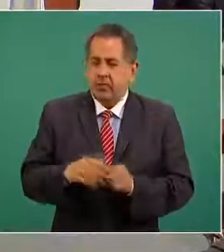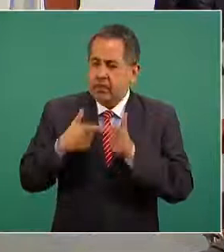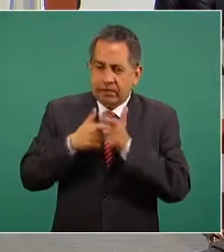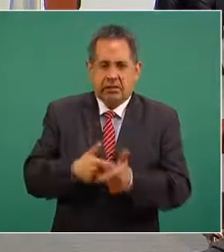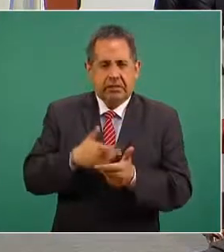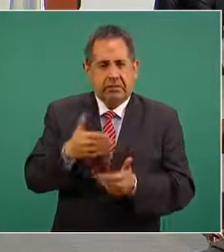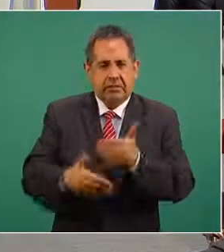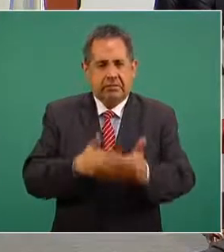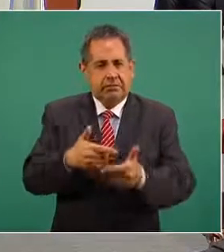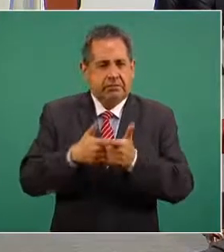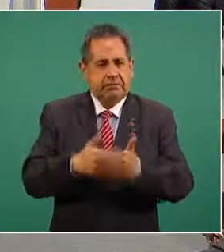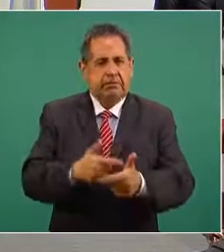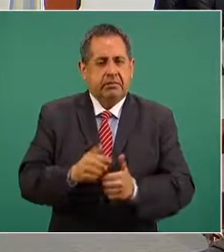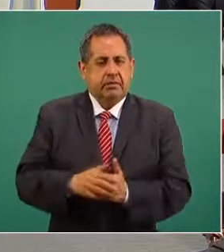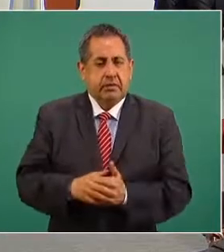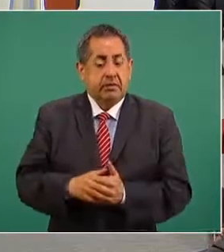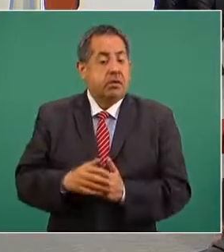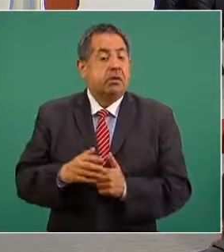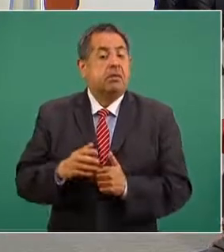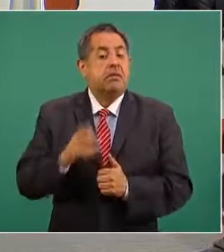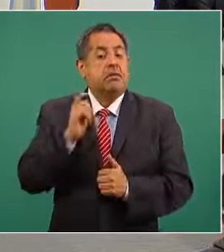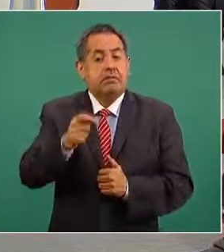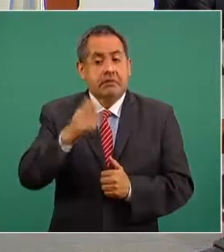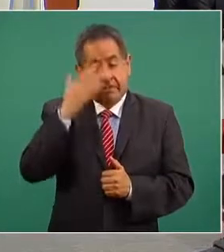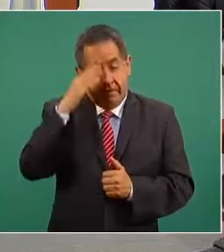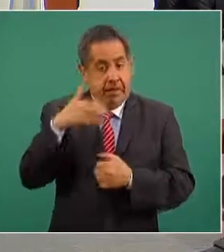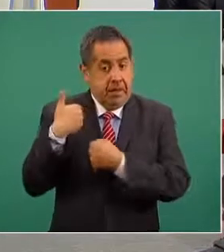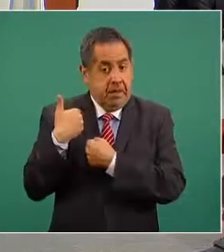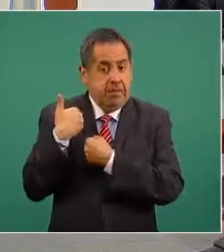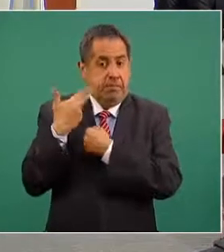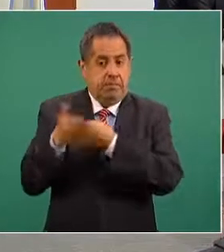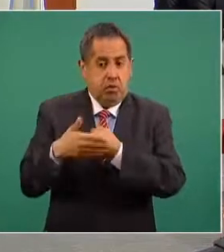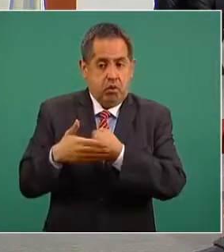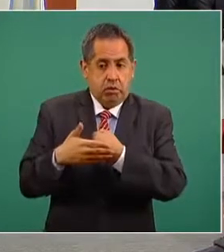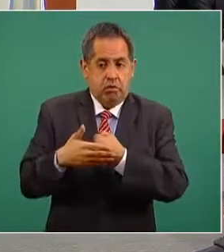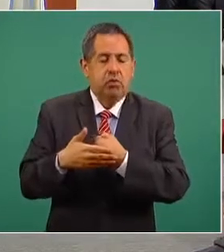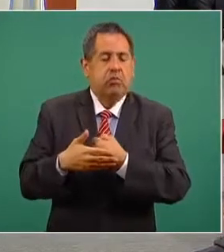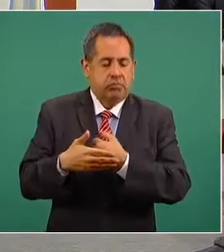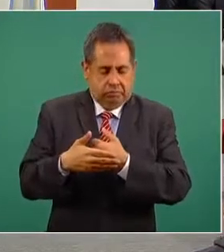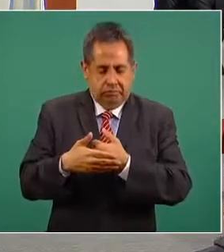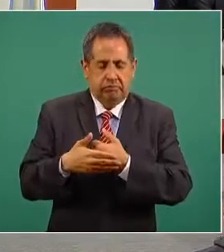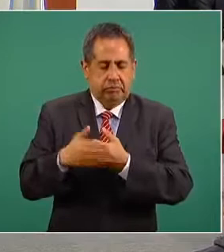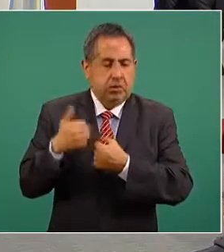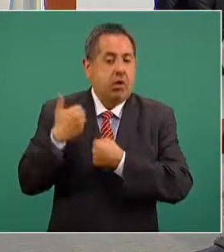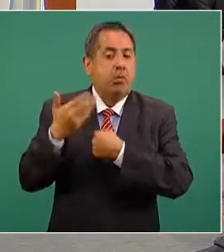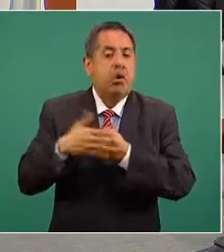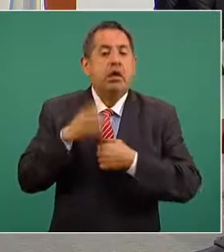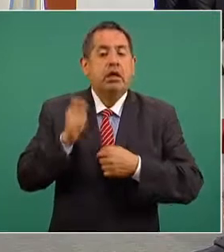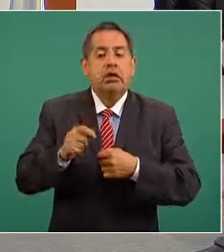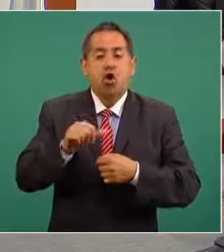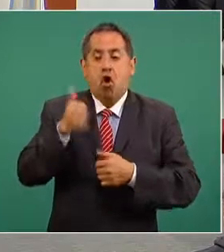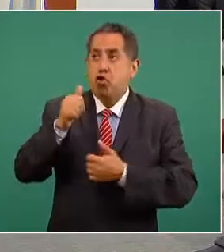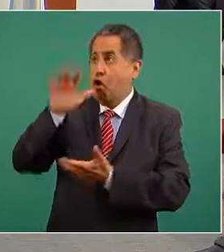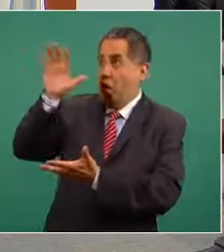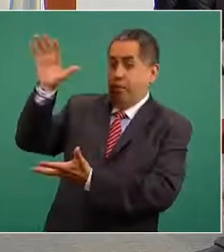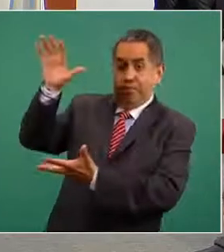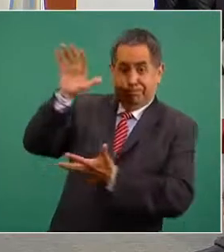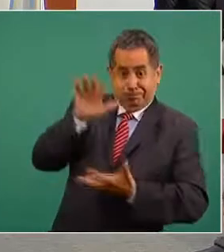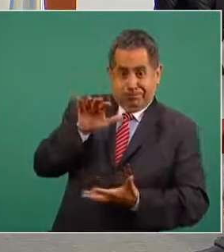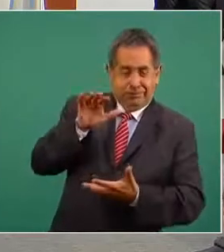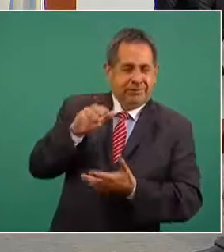continuemos porque ya viene otro envío